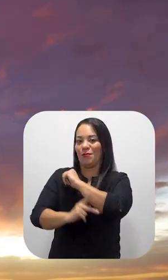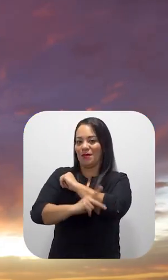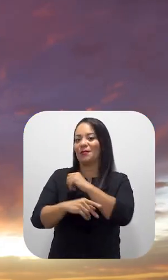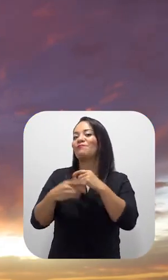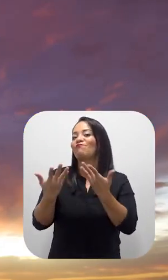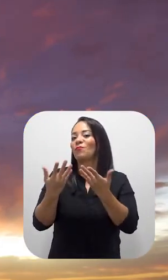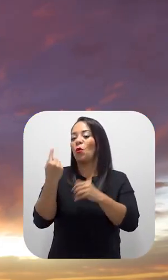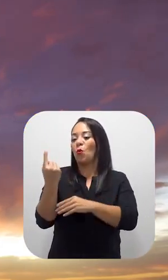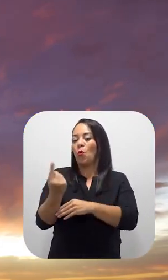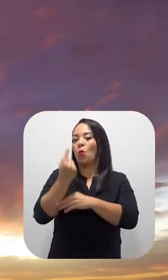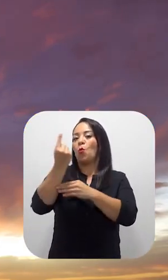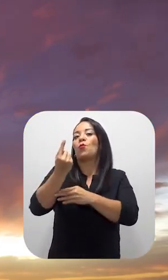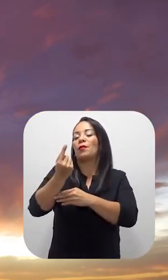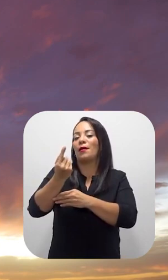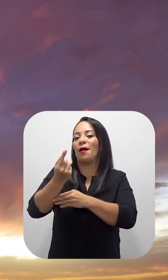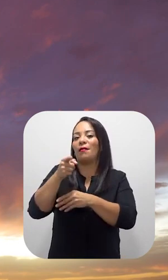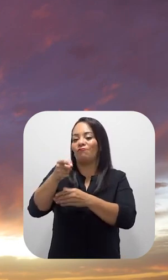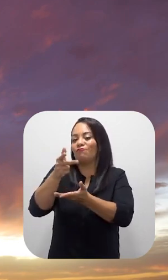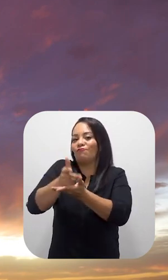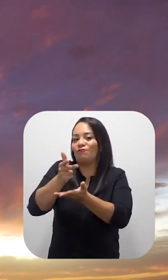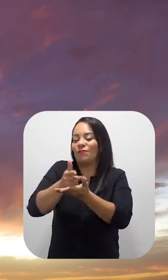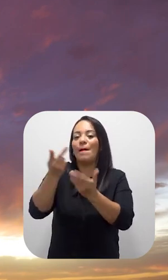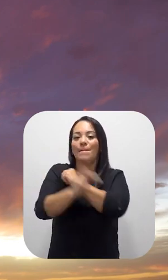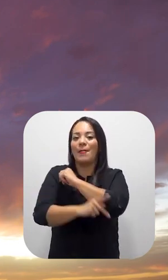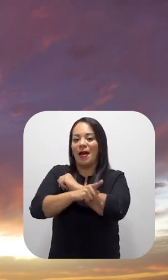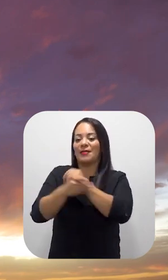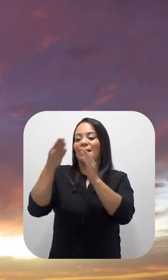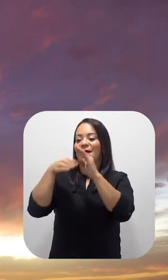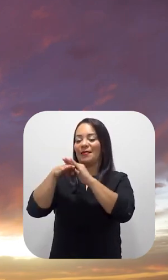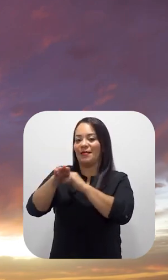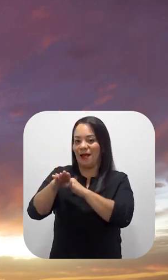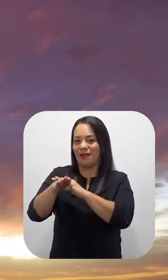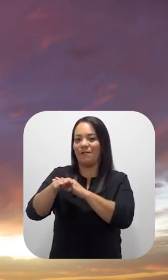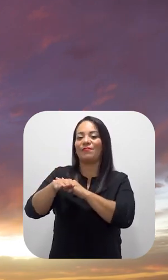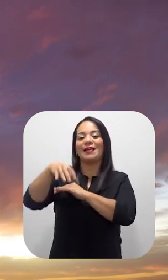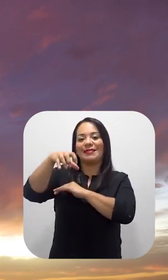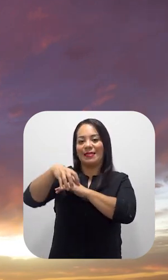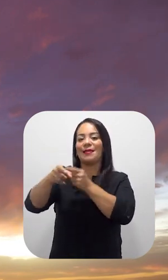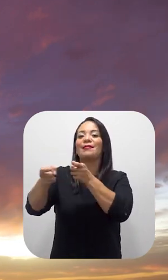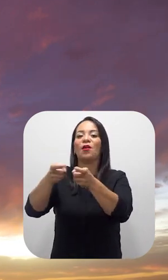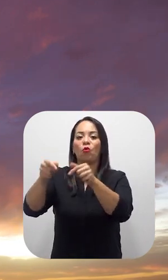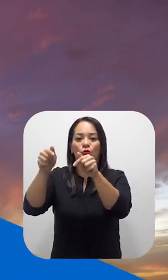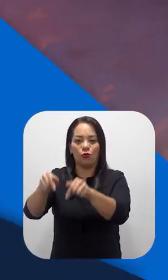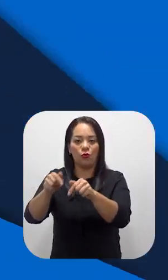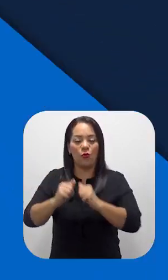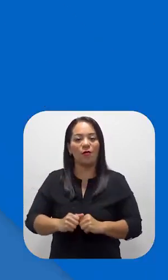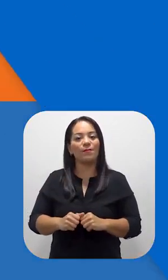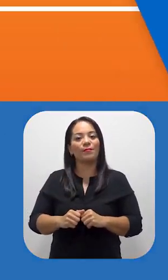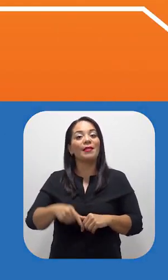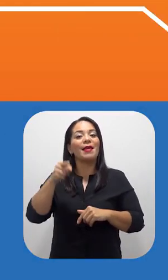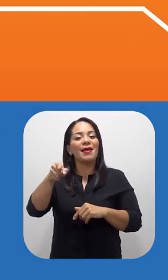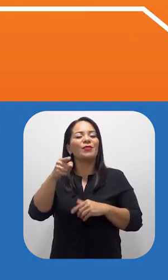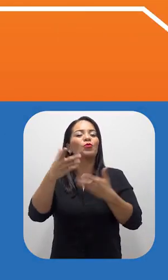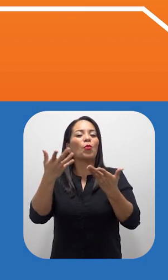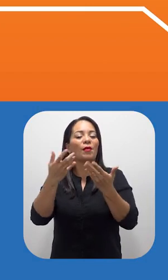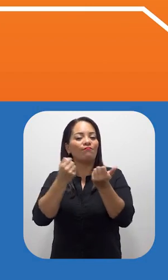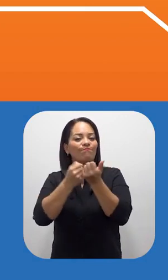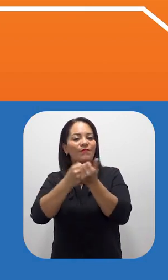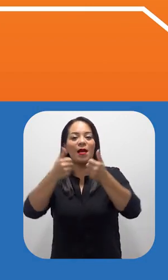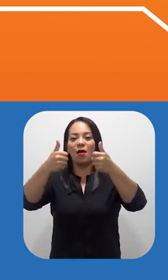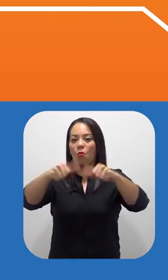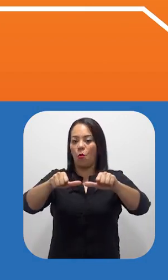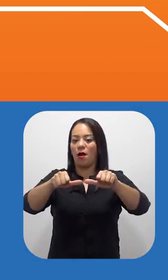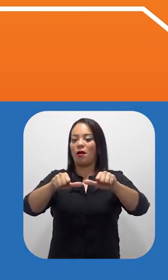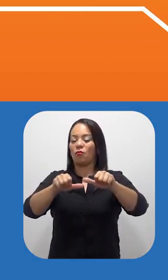Panamá, a través de una única parada bajo el concepto de país de entrada, país sede de los controles, que se apoya en el